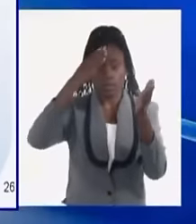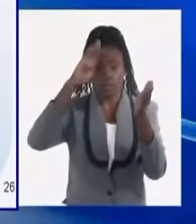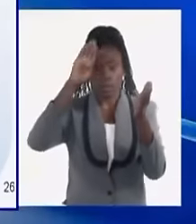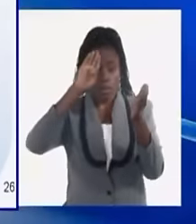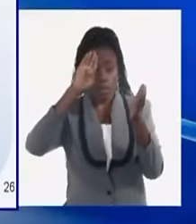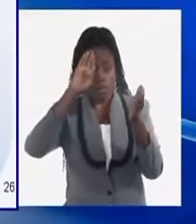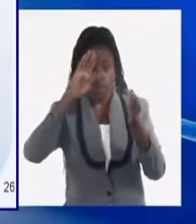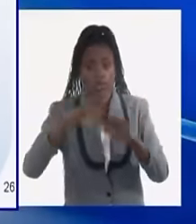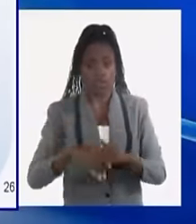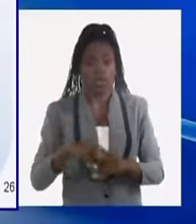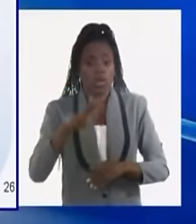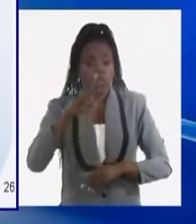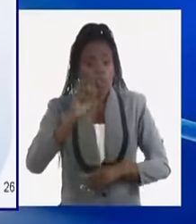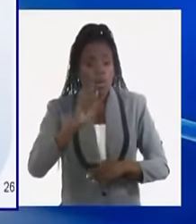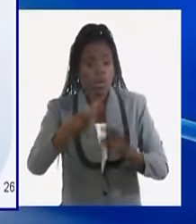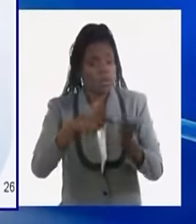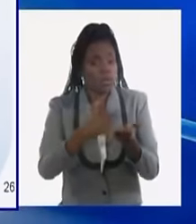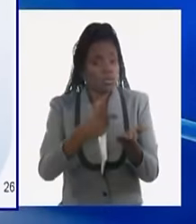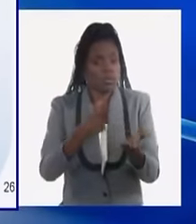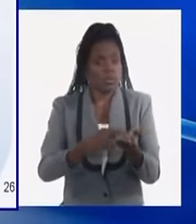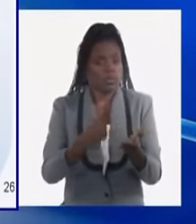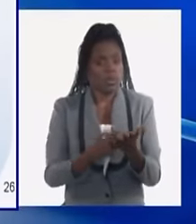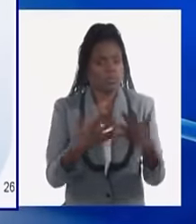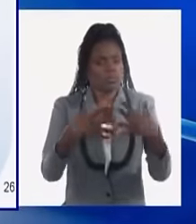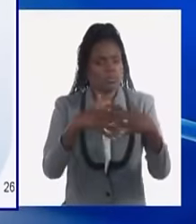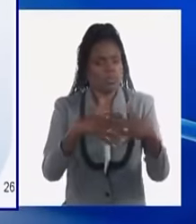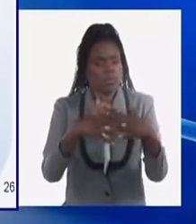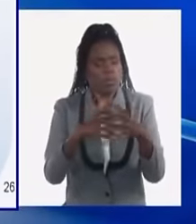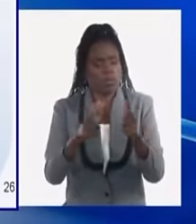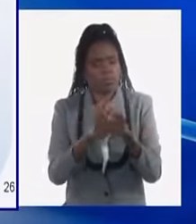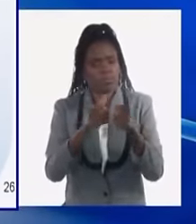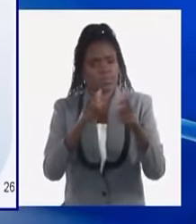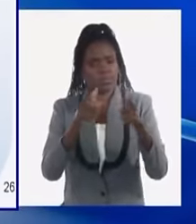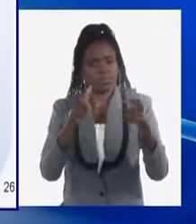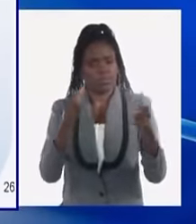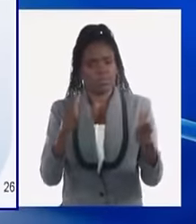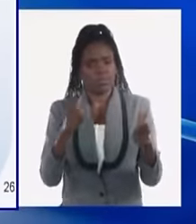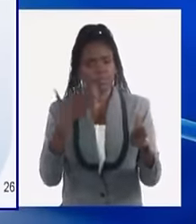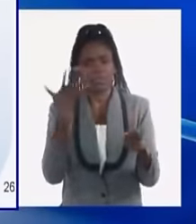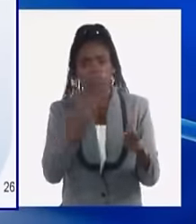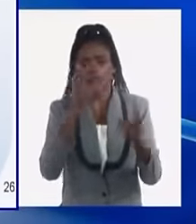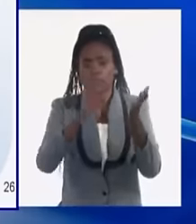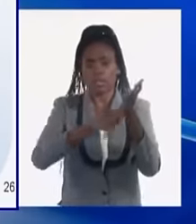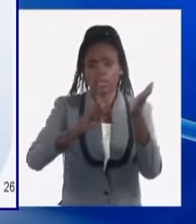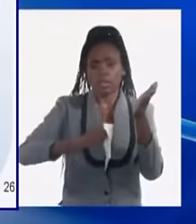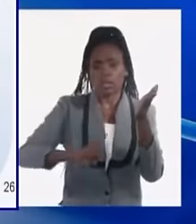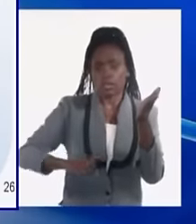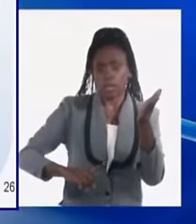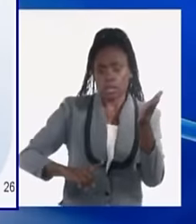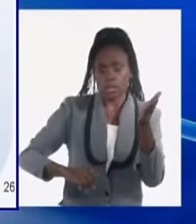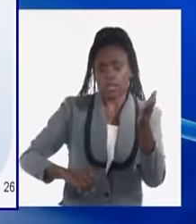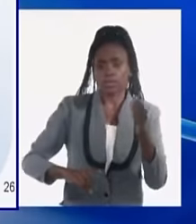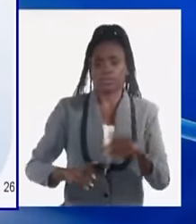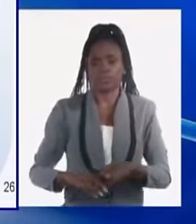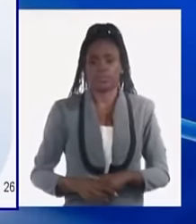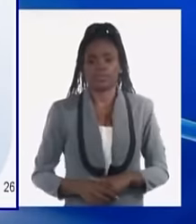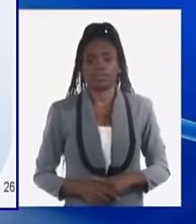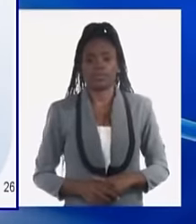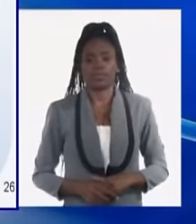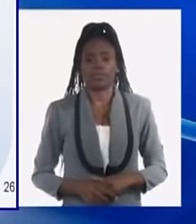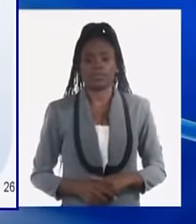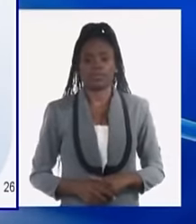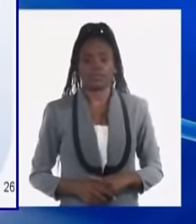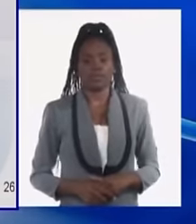Nuevas inversiones relacionadas con el incremento de las energías renovables. Y